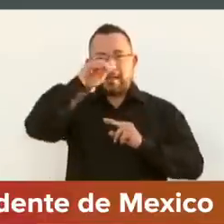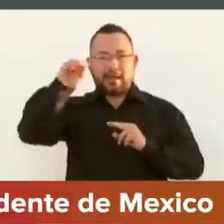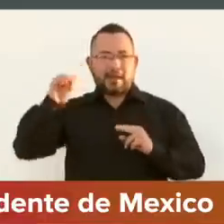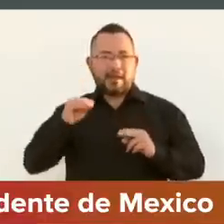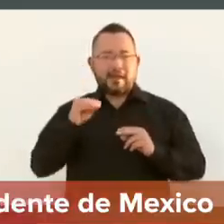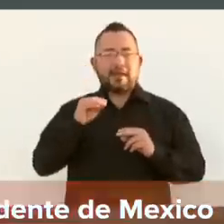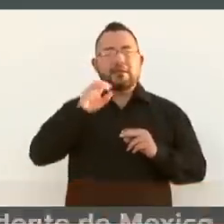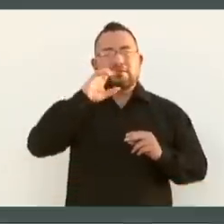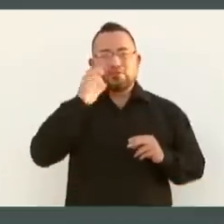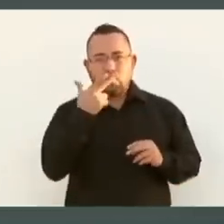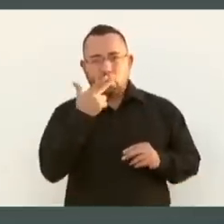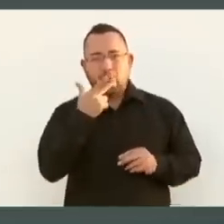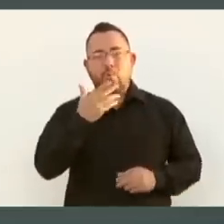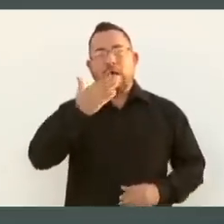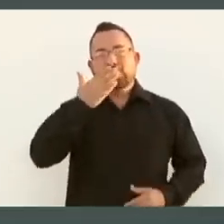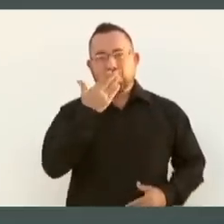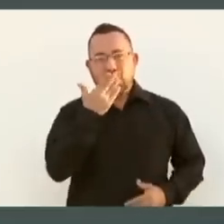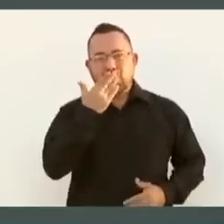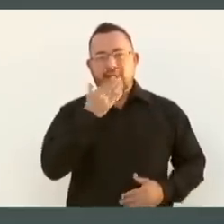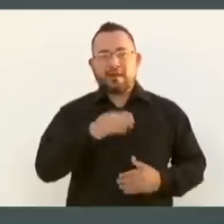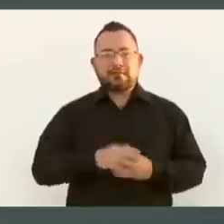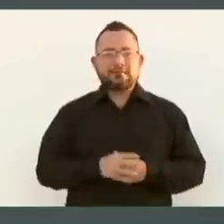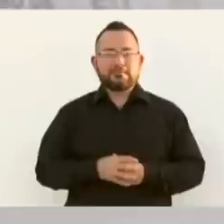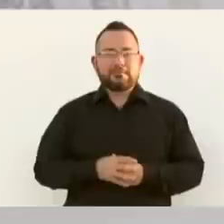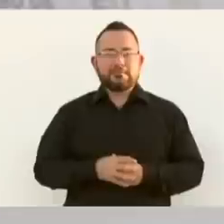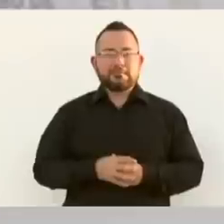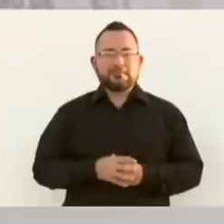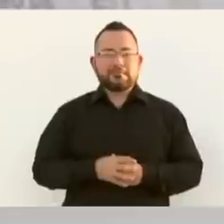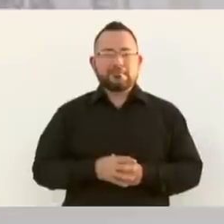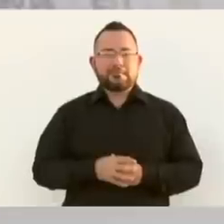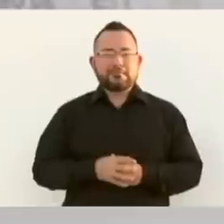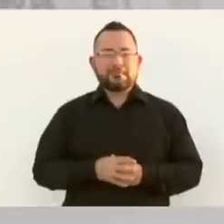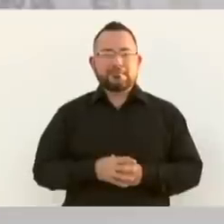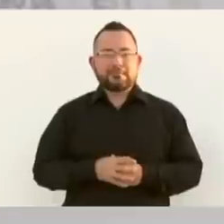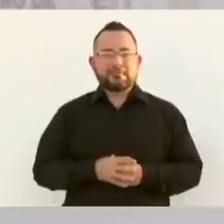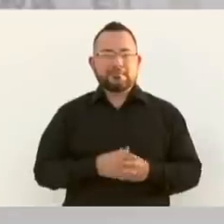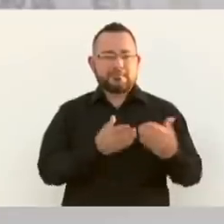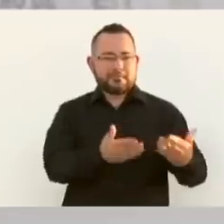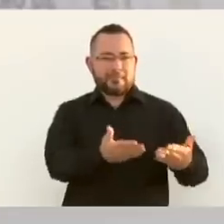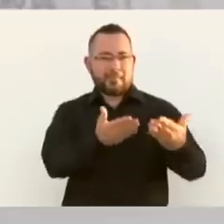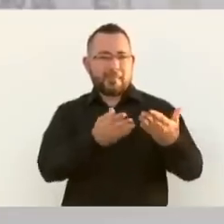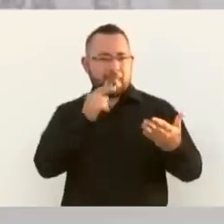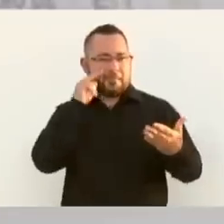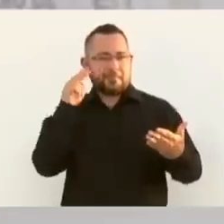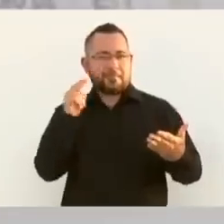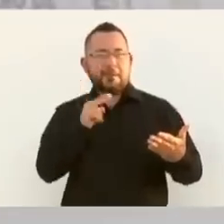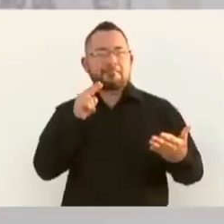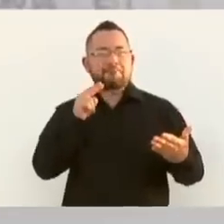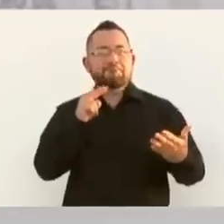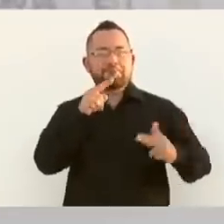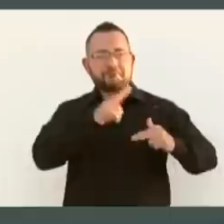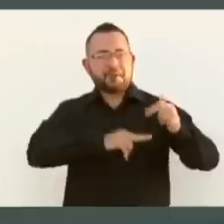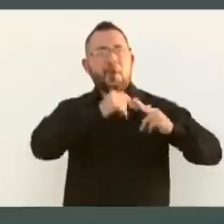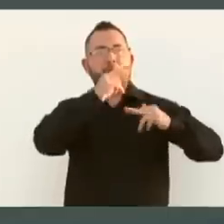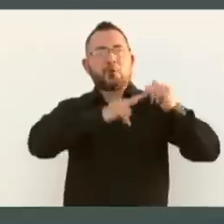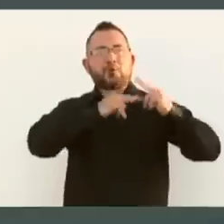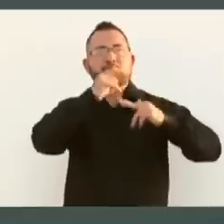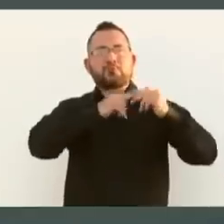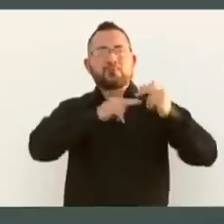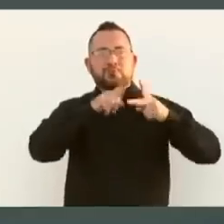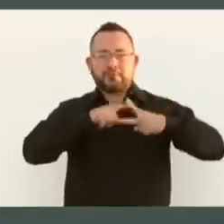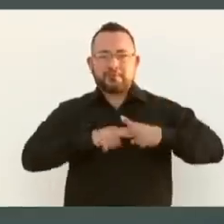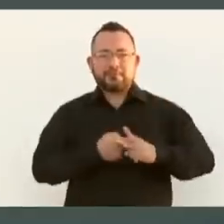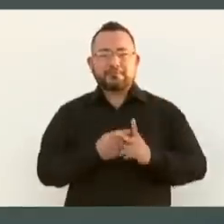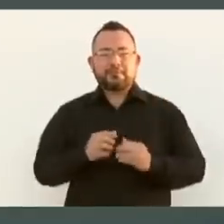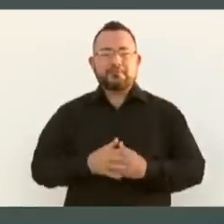por Sonora, decidimos iniciar la construcción. No